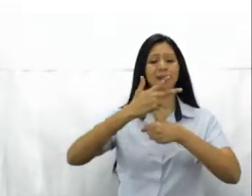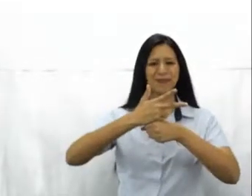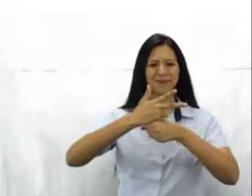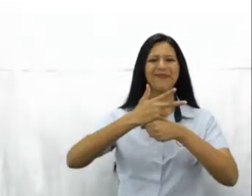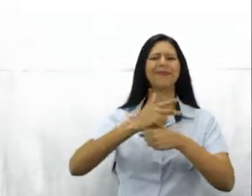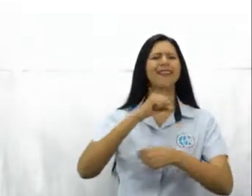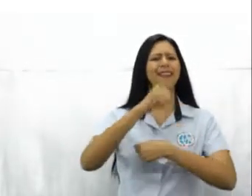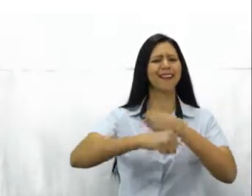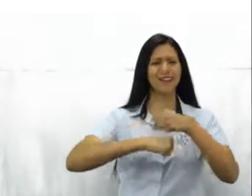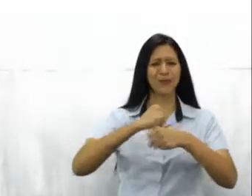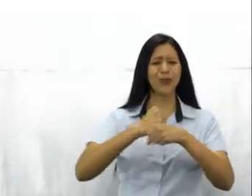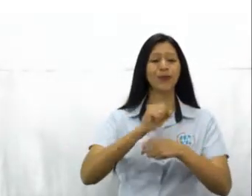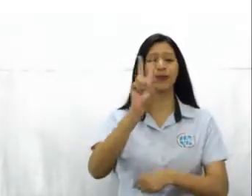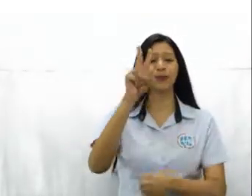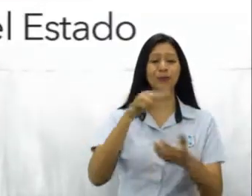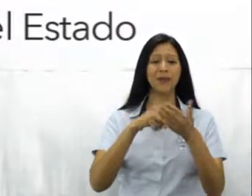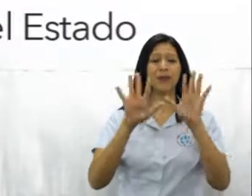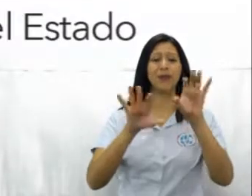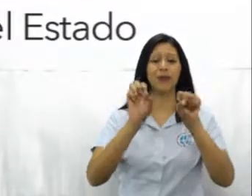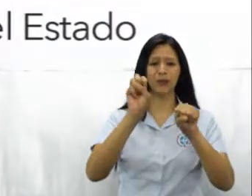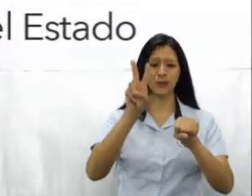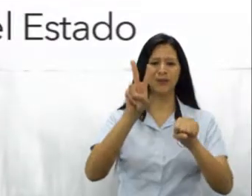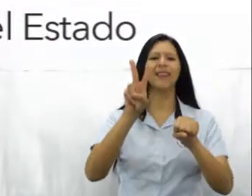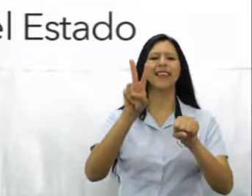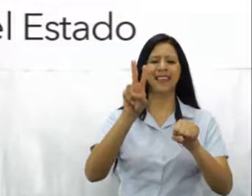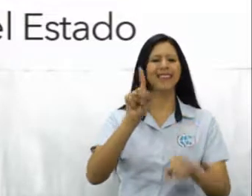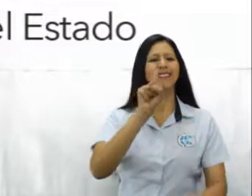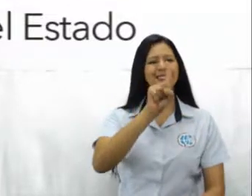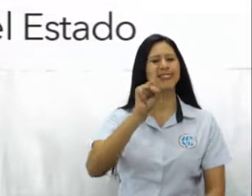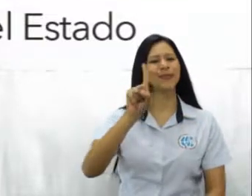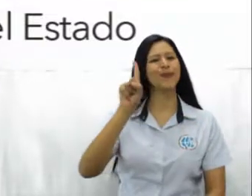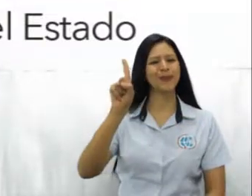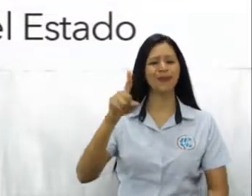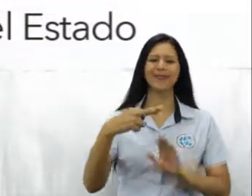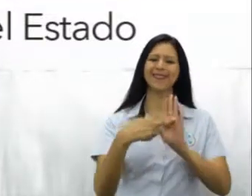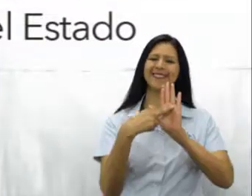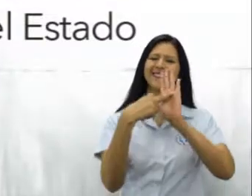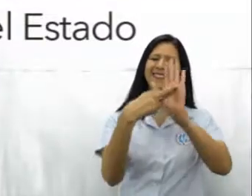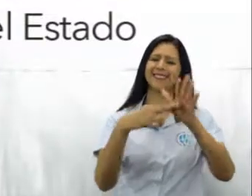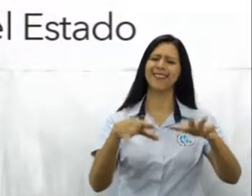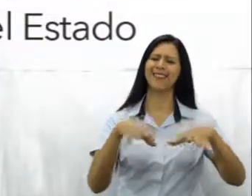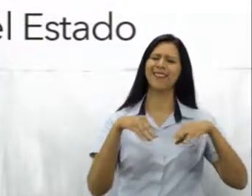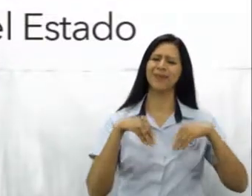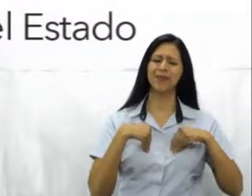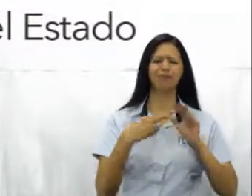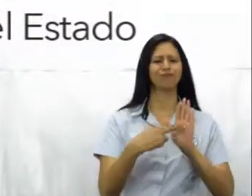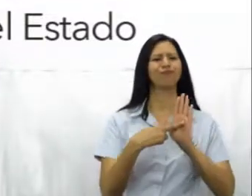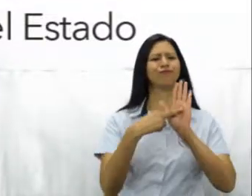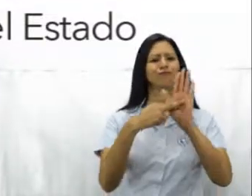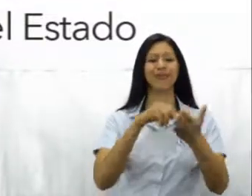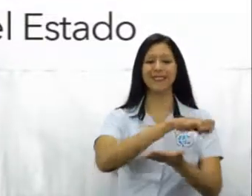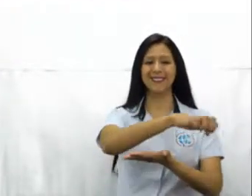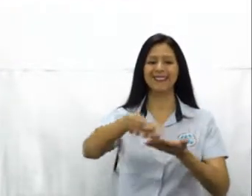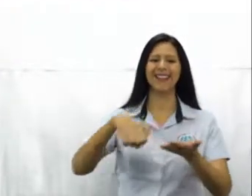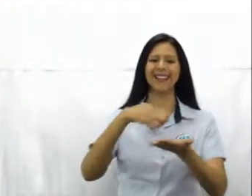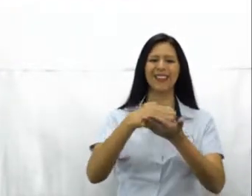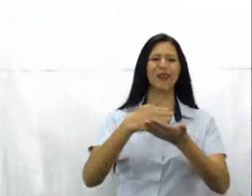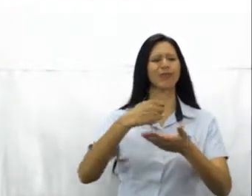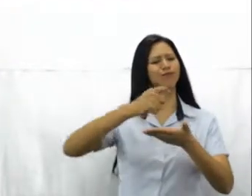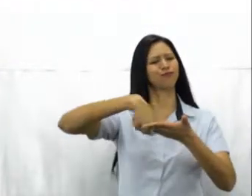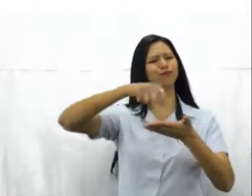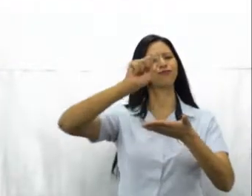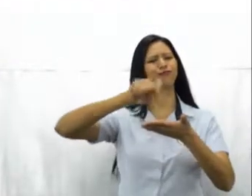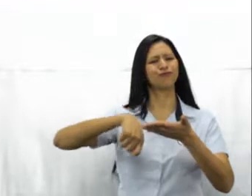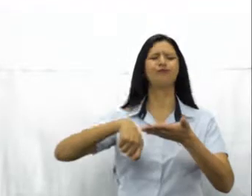En el año 2012, 111 recomendaciones fueron aceptadas. Los representantes del Estado tomaron nota de